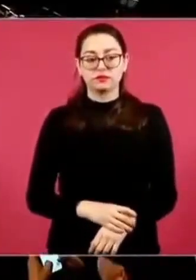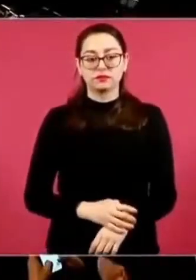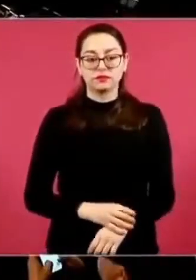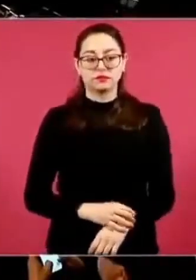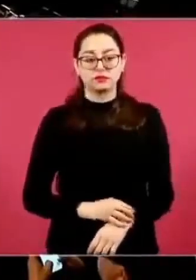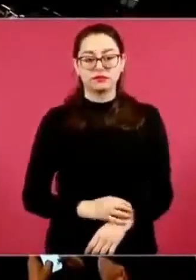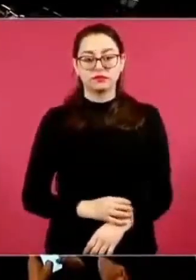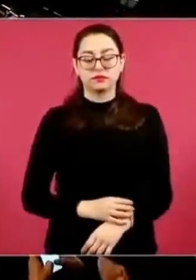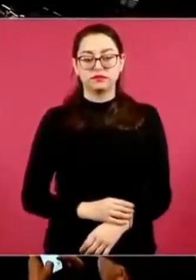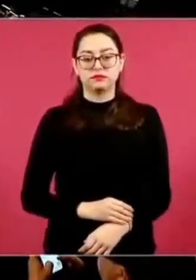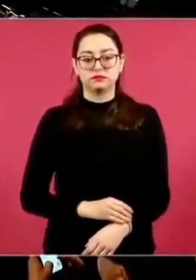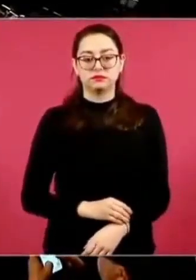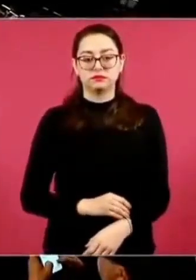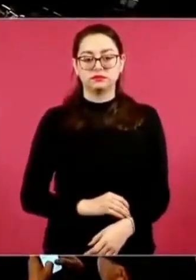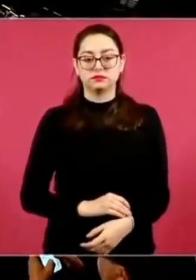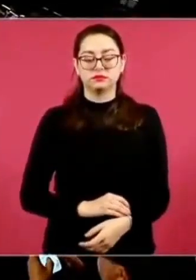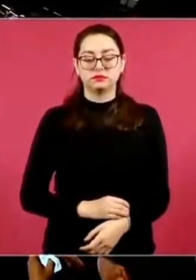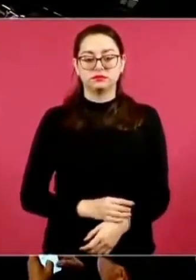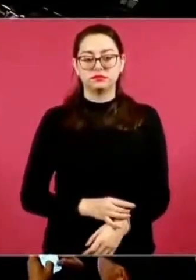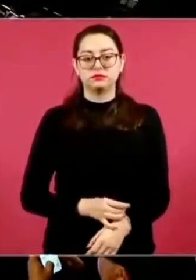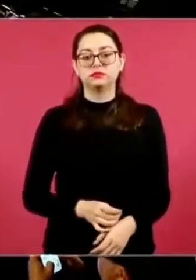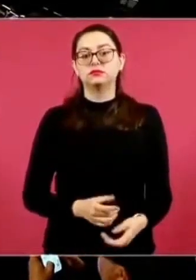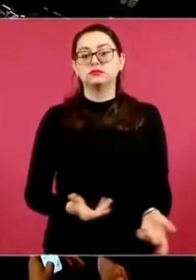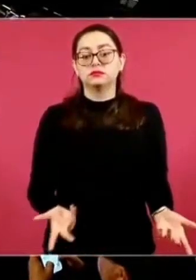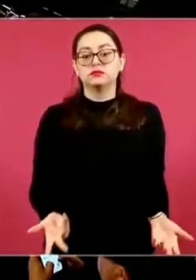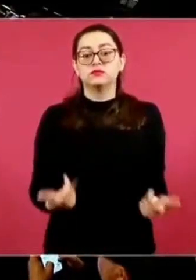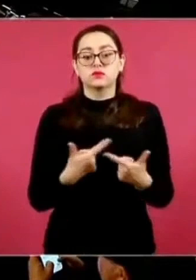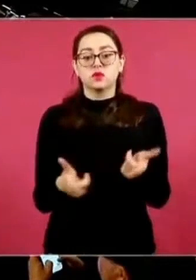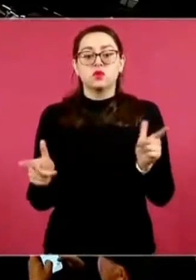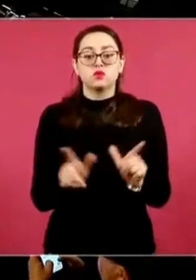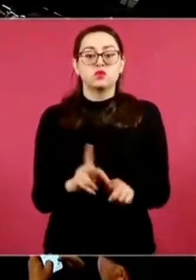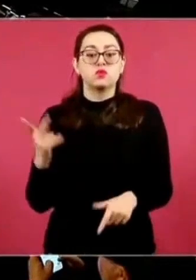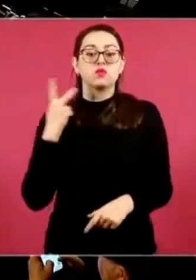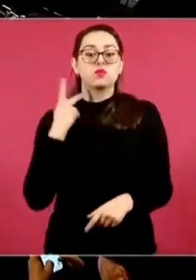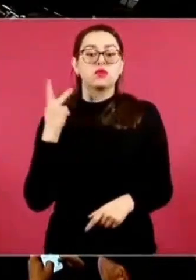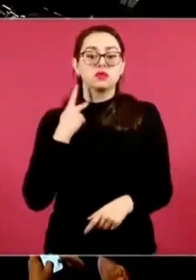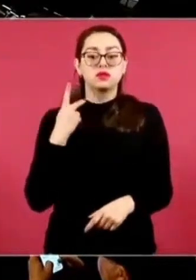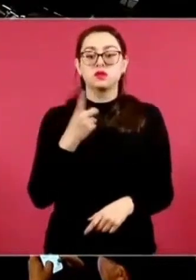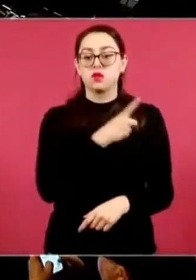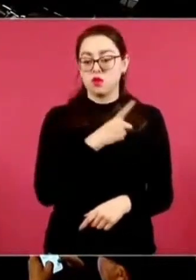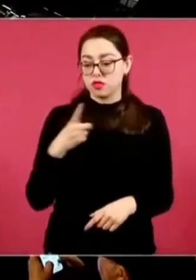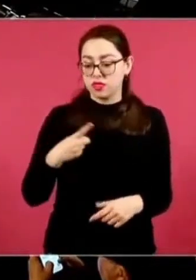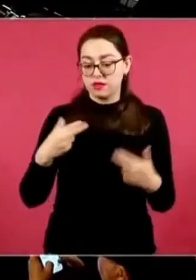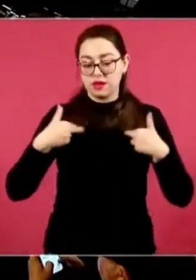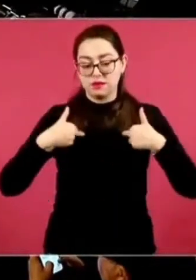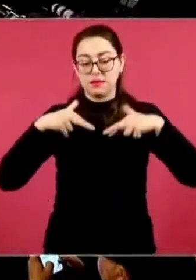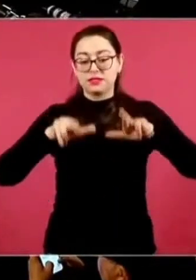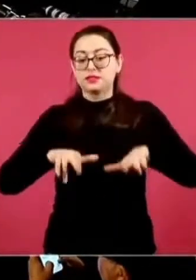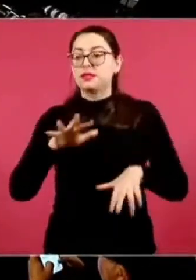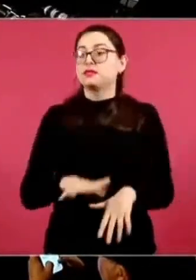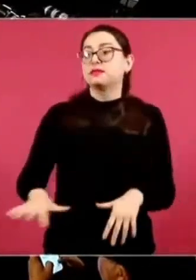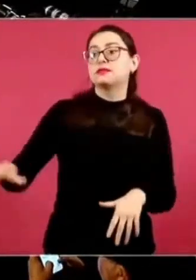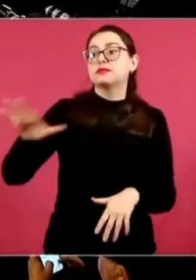los partidos son instrumentos de lucha, nada más al servicio del pueblo,